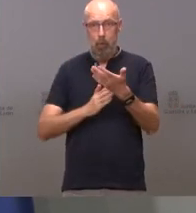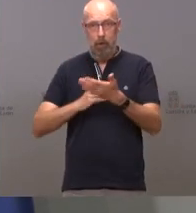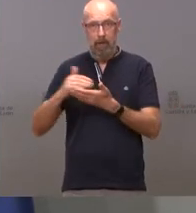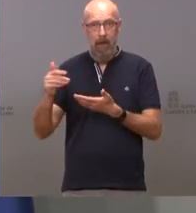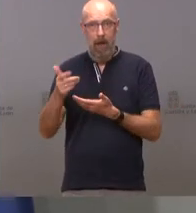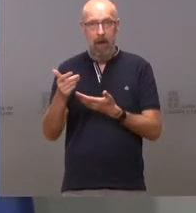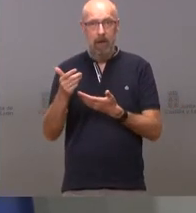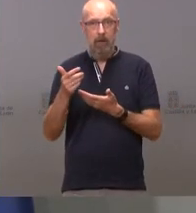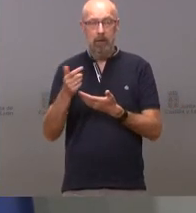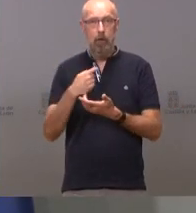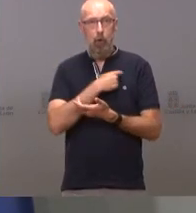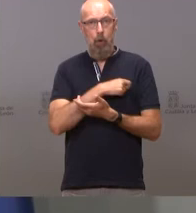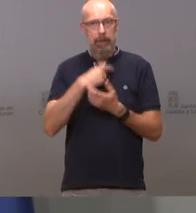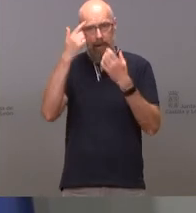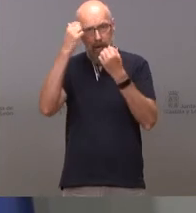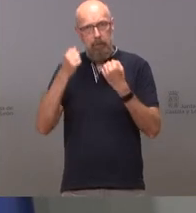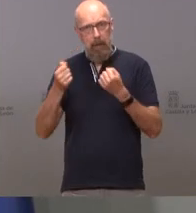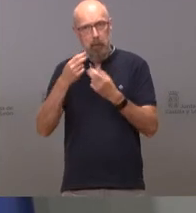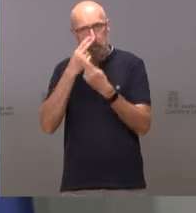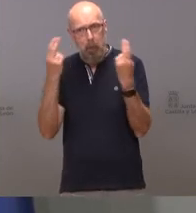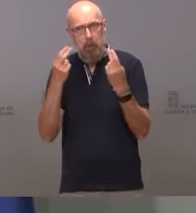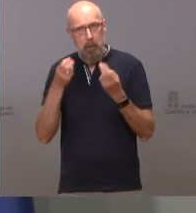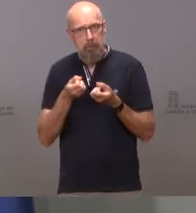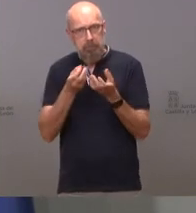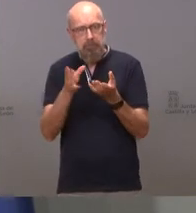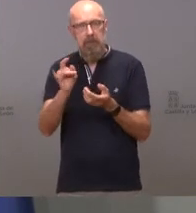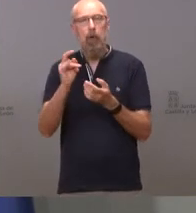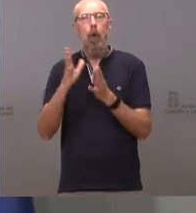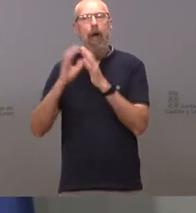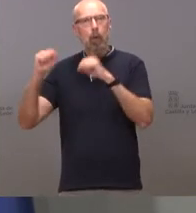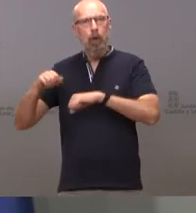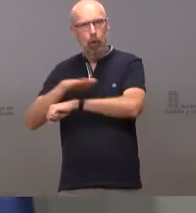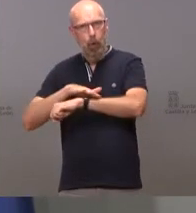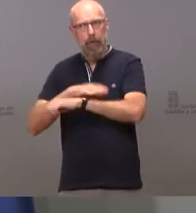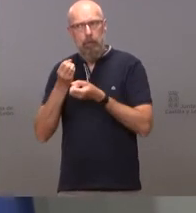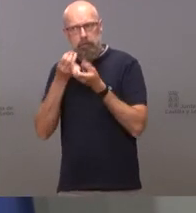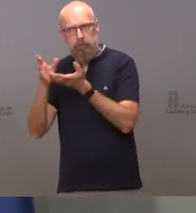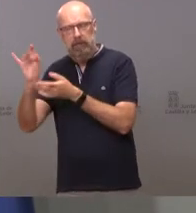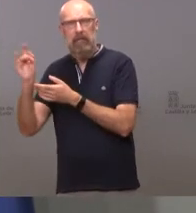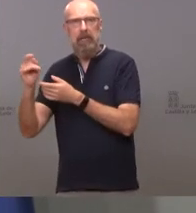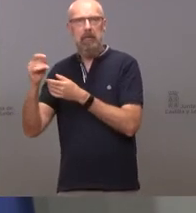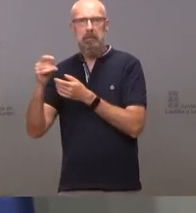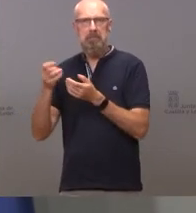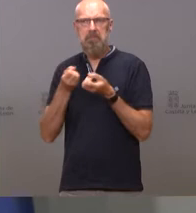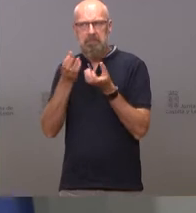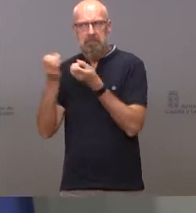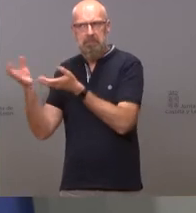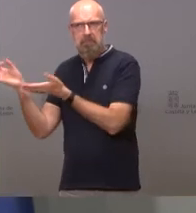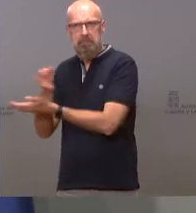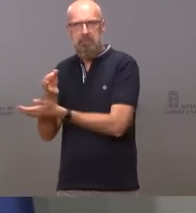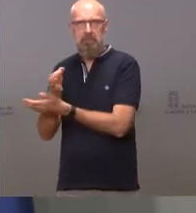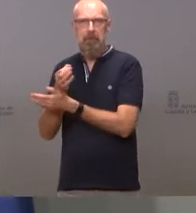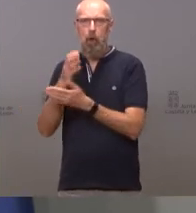actas de sus comités de expertos que publica sus acuerdos de gobierno y que lleva siendo la comunidad más